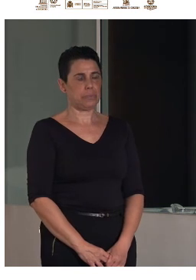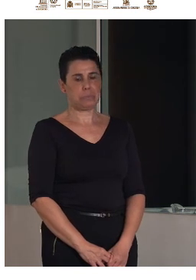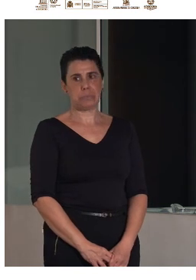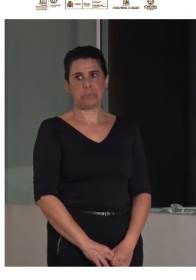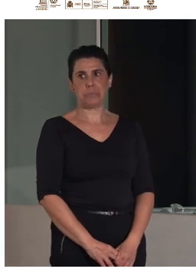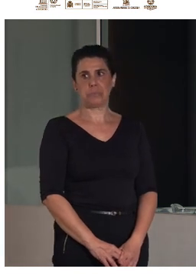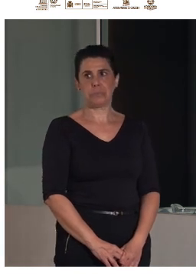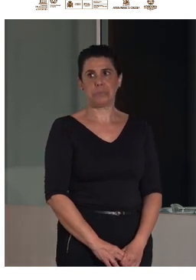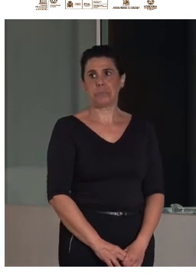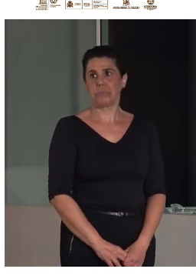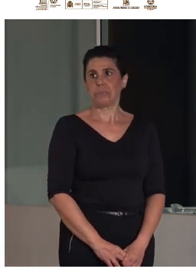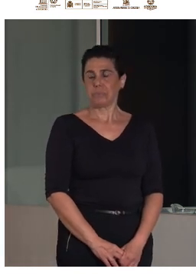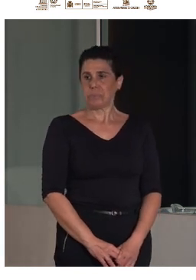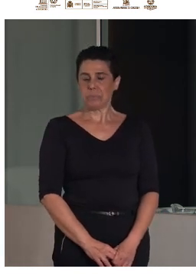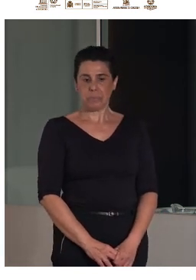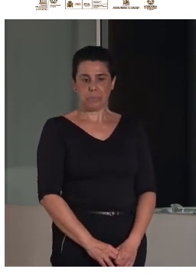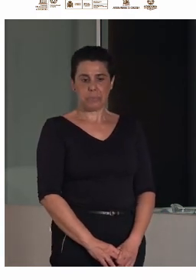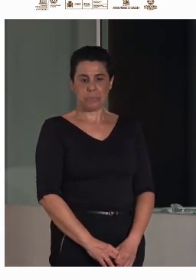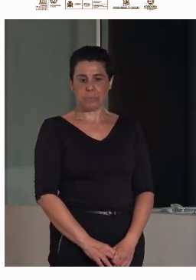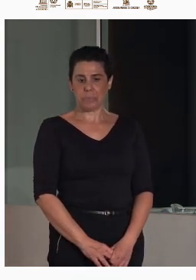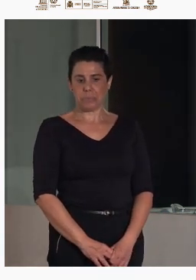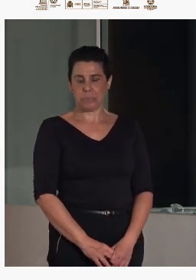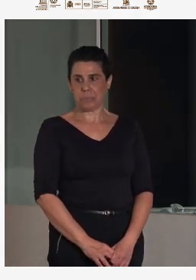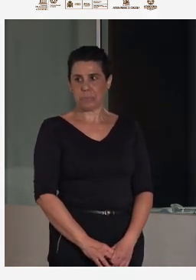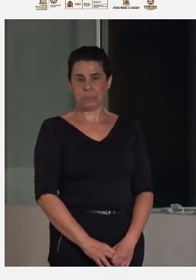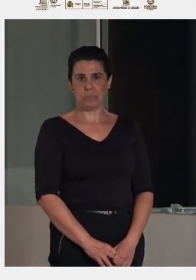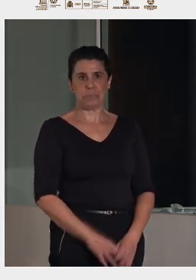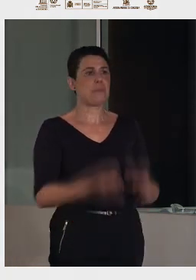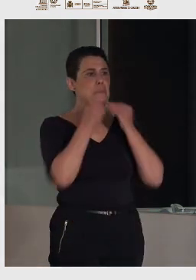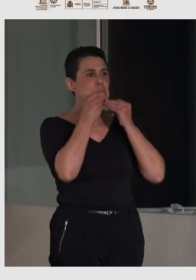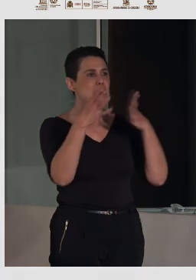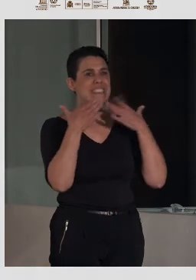pues estupendo muchísimas gracias